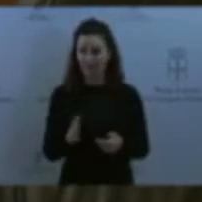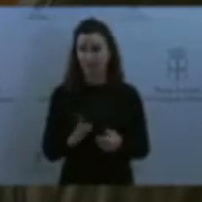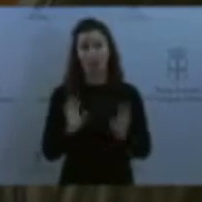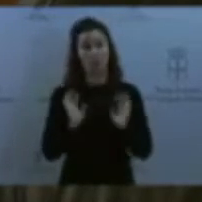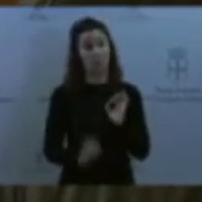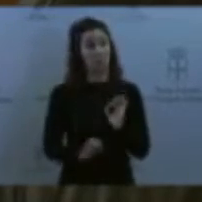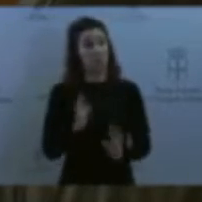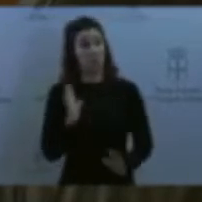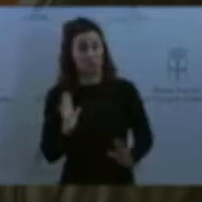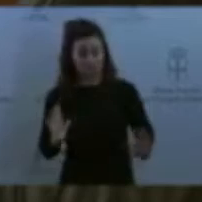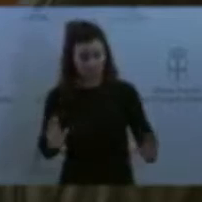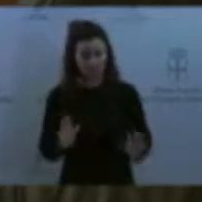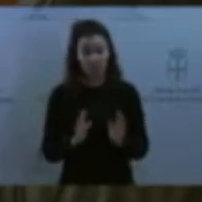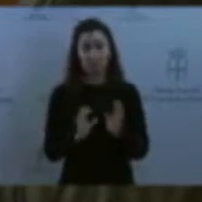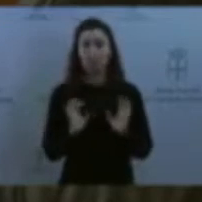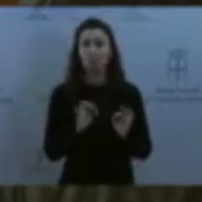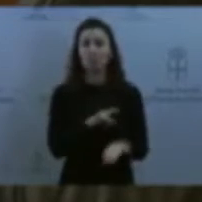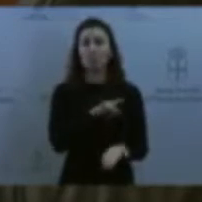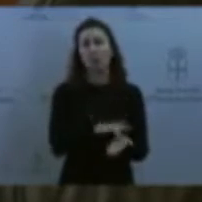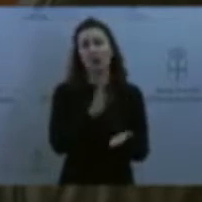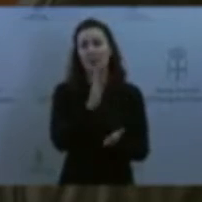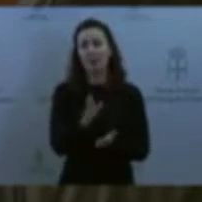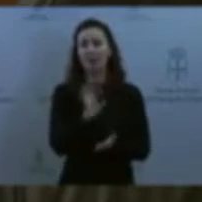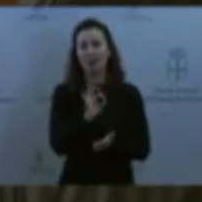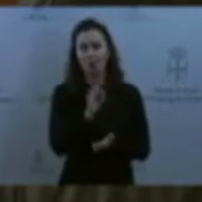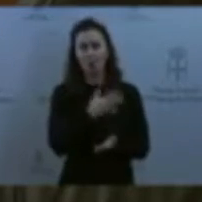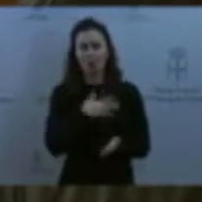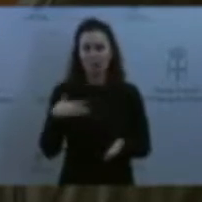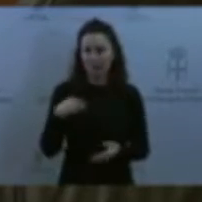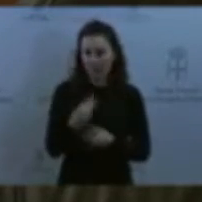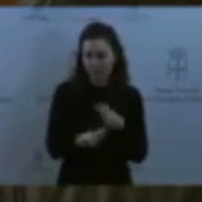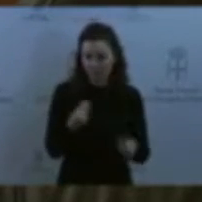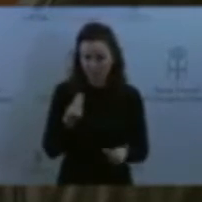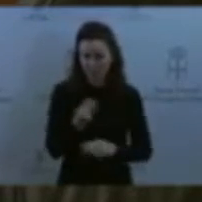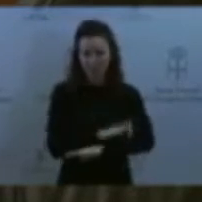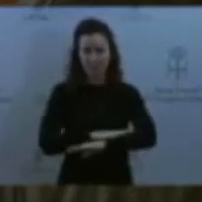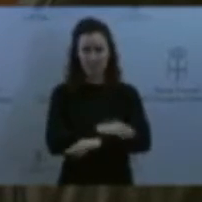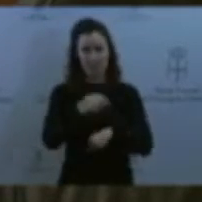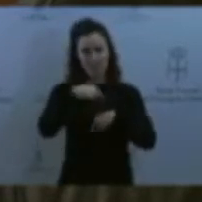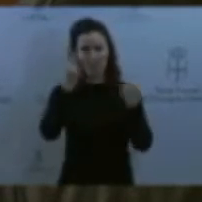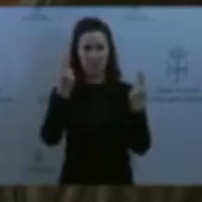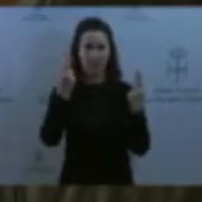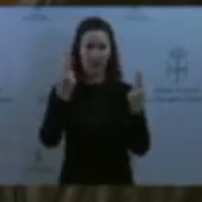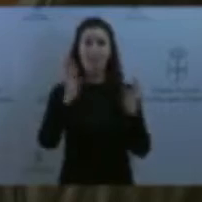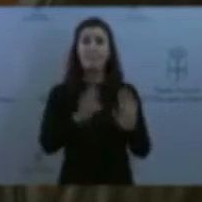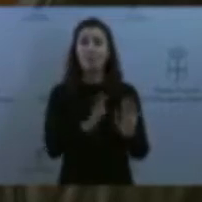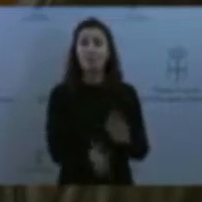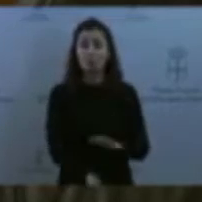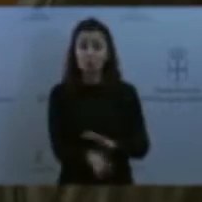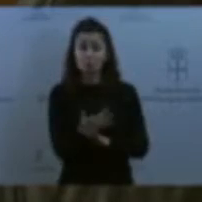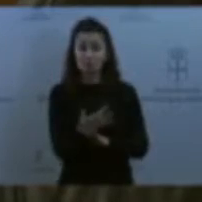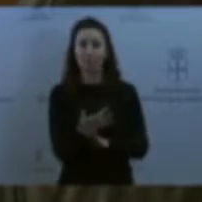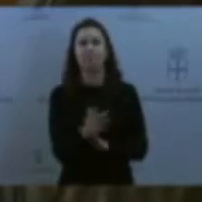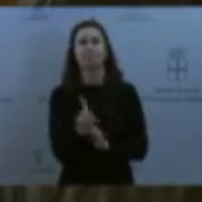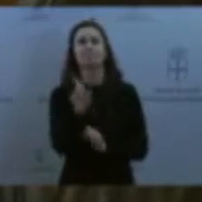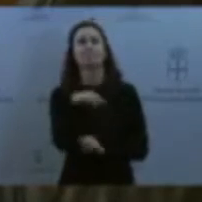directa o deliberadamente por parte de una Administración pública. Pero cuando ocurre y se detecta, a través de una inspección o a través